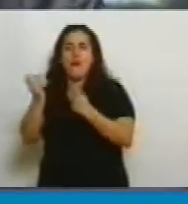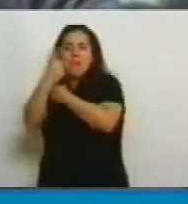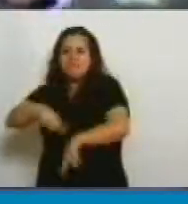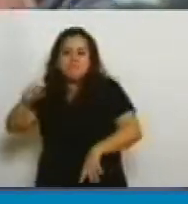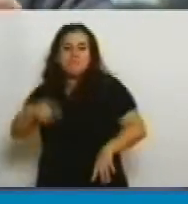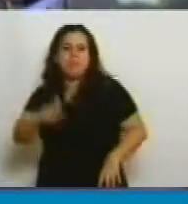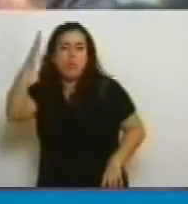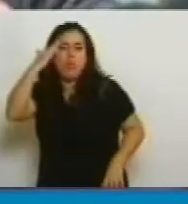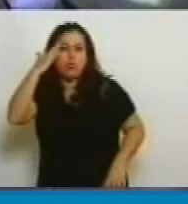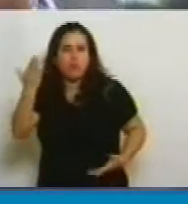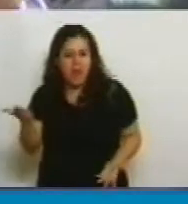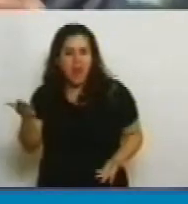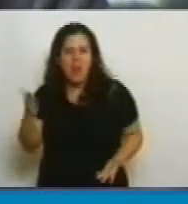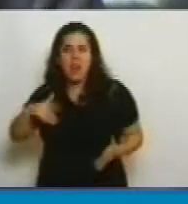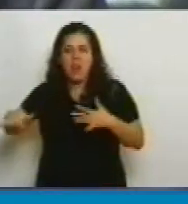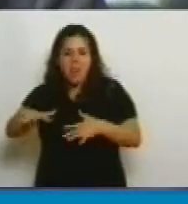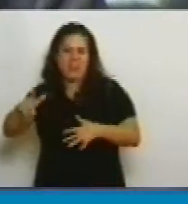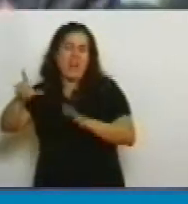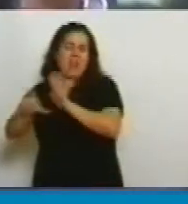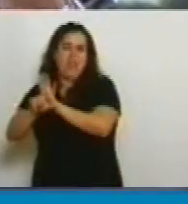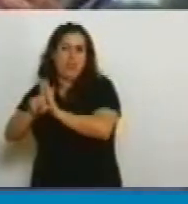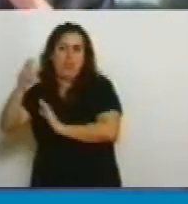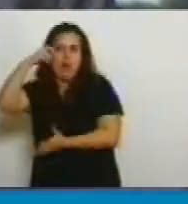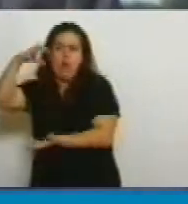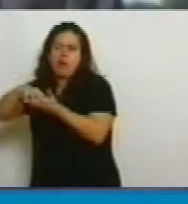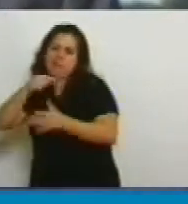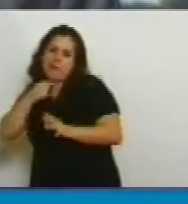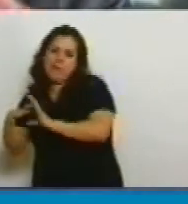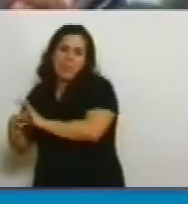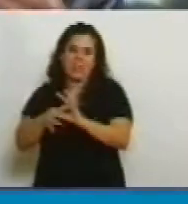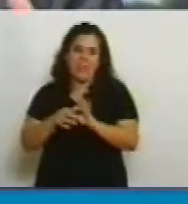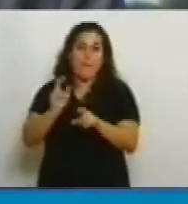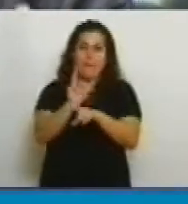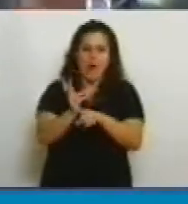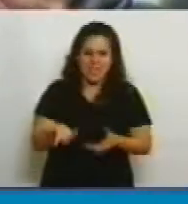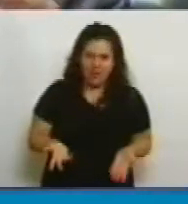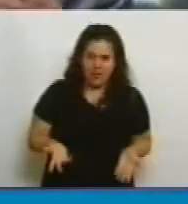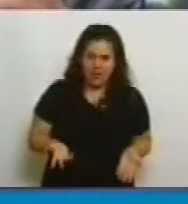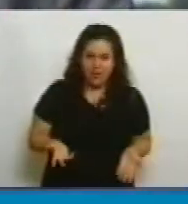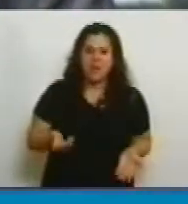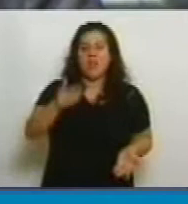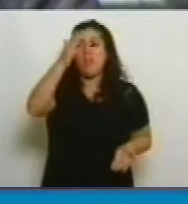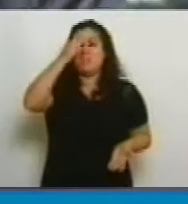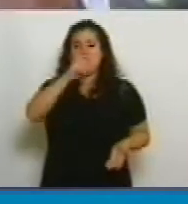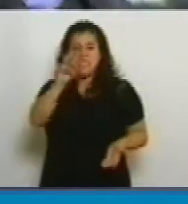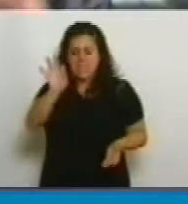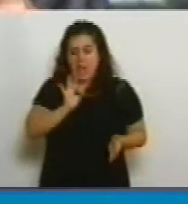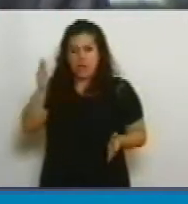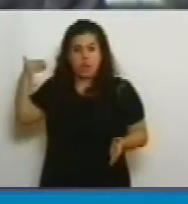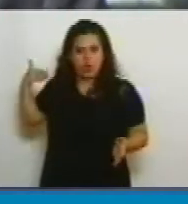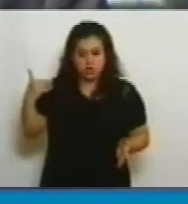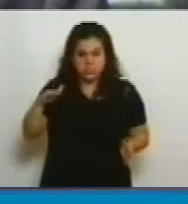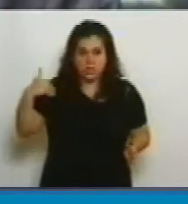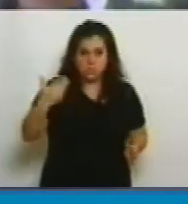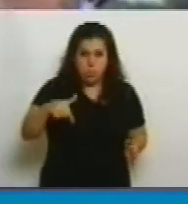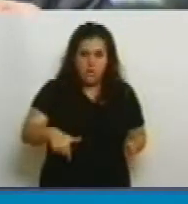de la zona y por lo tanto de este Congreso. Y fíjese usted después esta paradoja que 100 años después el Congreso